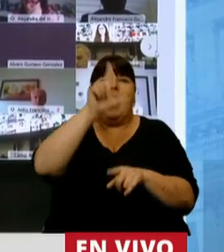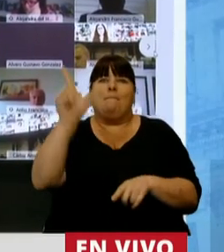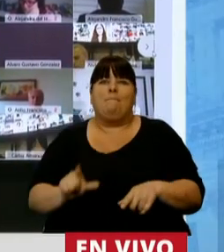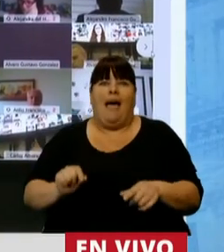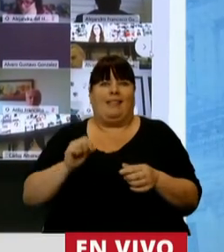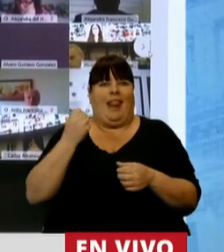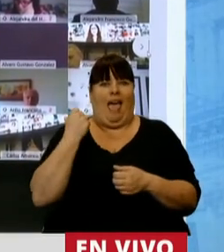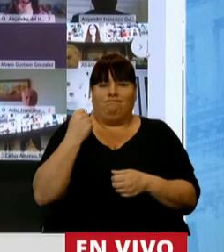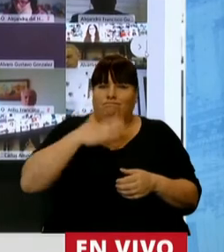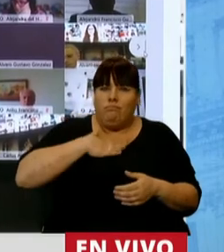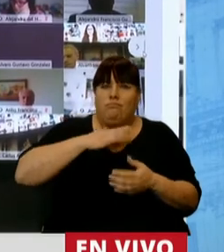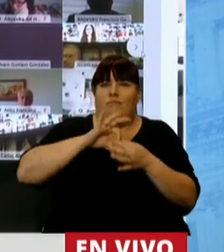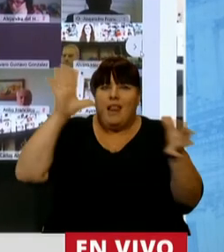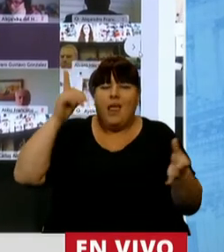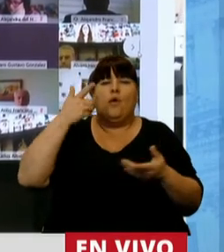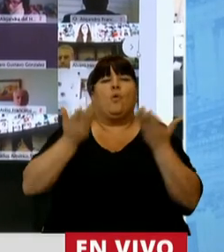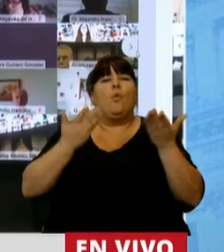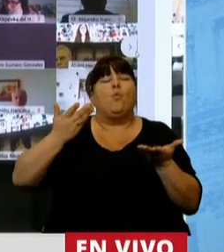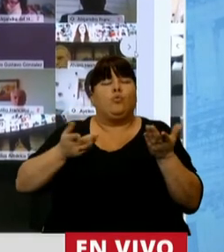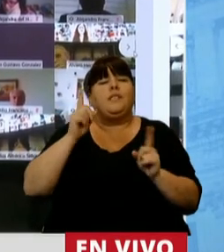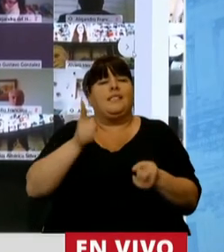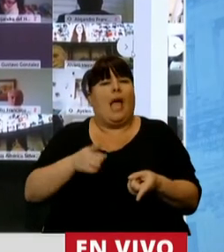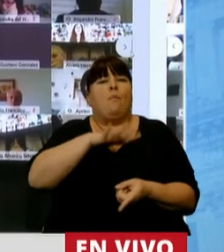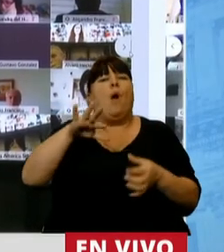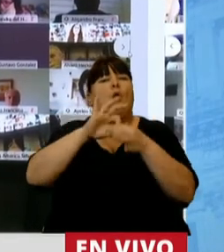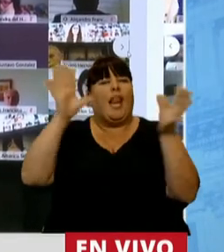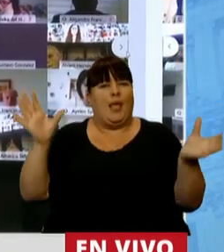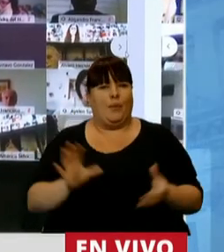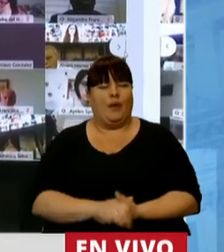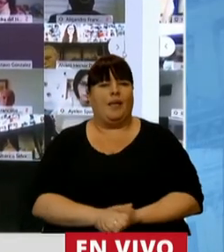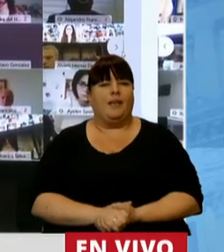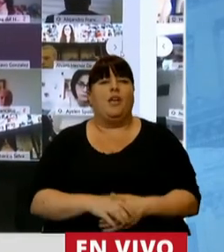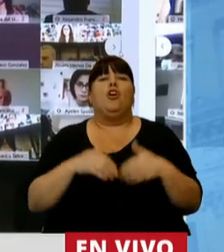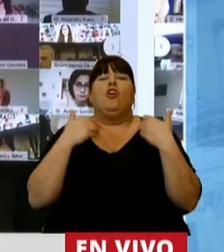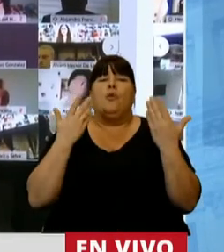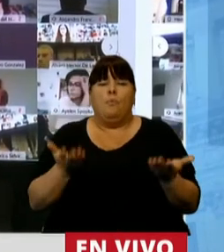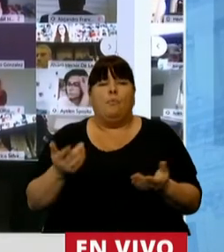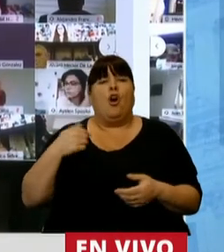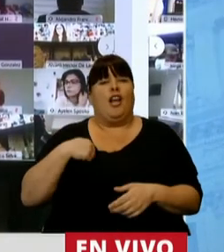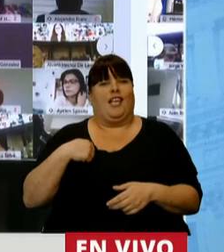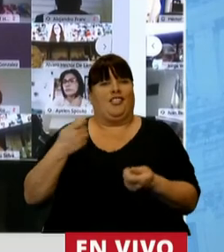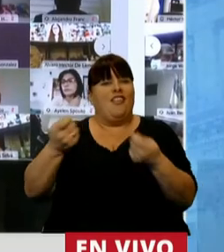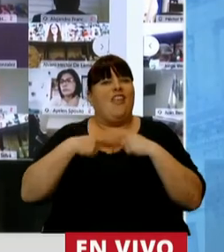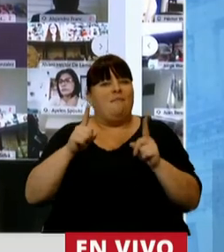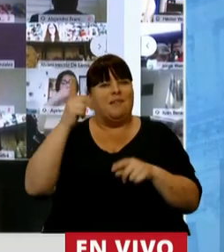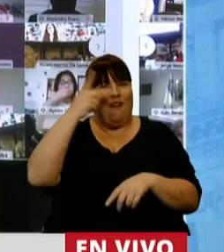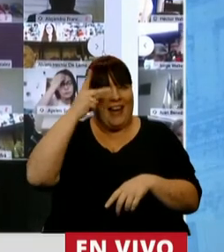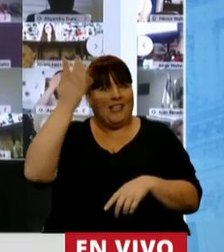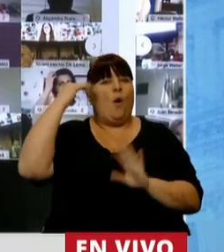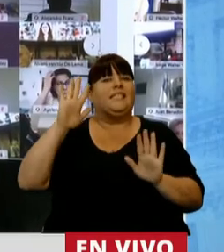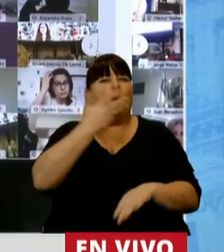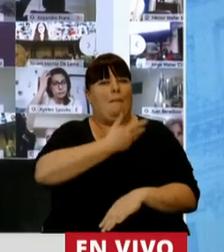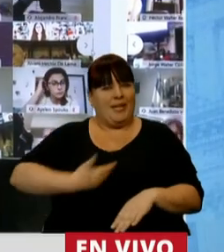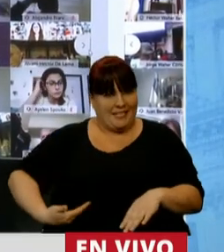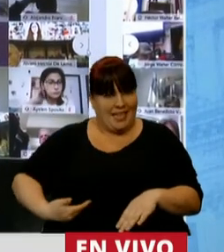soberana, una sociedad justa y un pueblo libre. Por eso fue lo que nos brindó Néstor en su presidencia